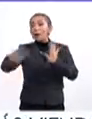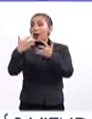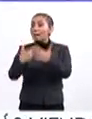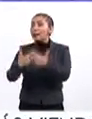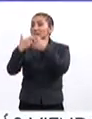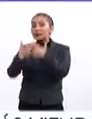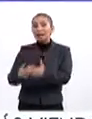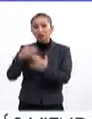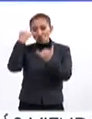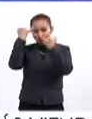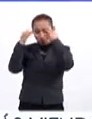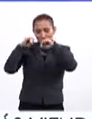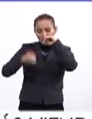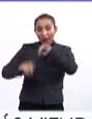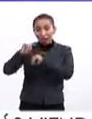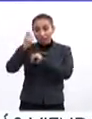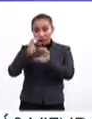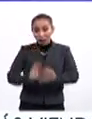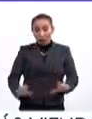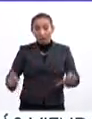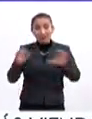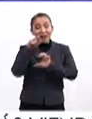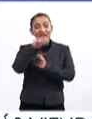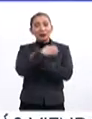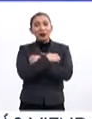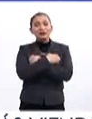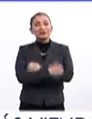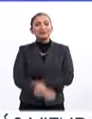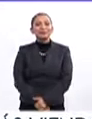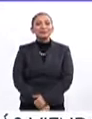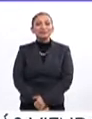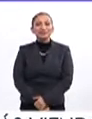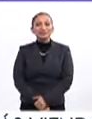empresas de la industria creativa, la tecnología y la educación.